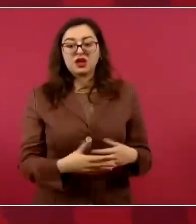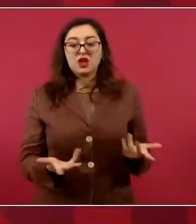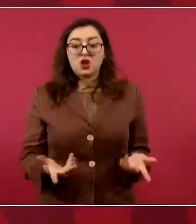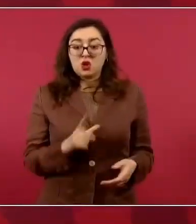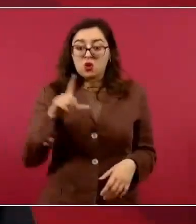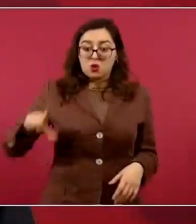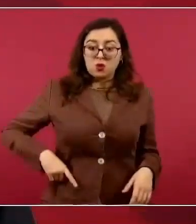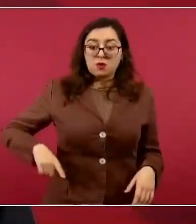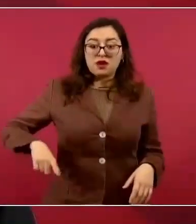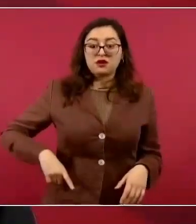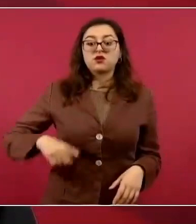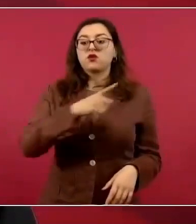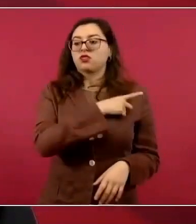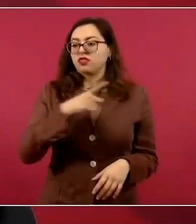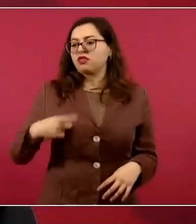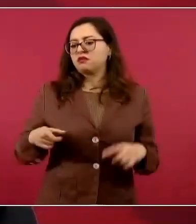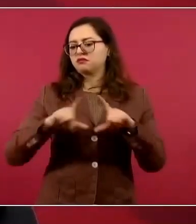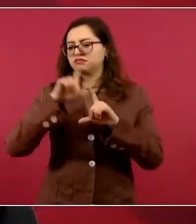rapaz.